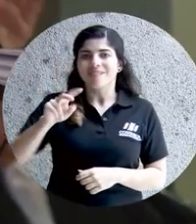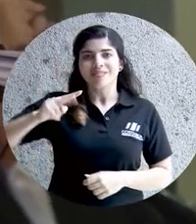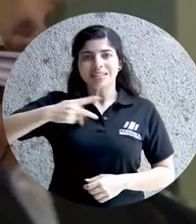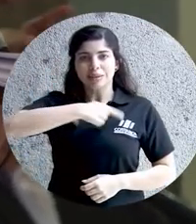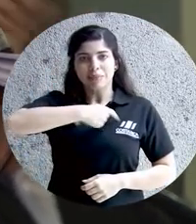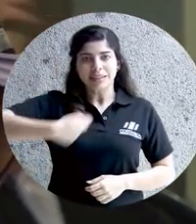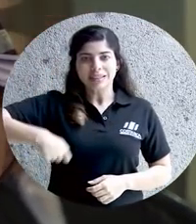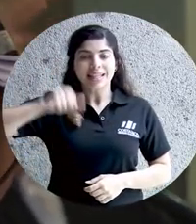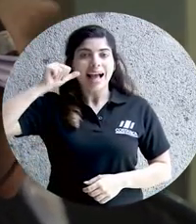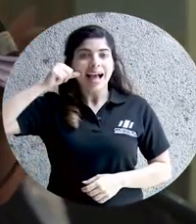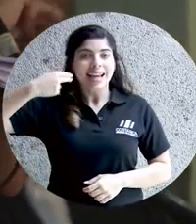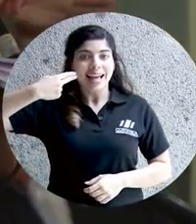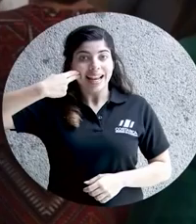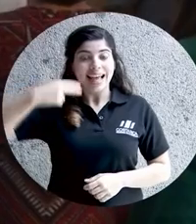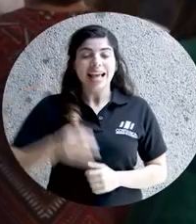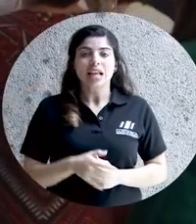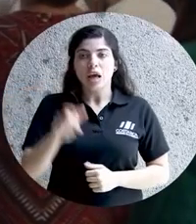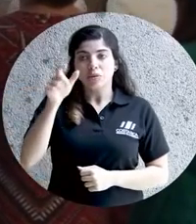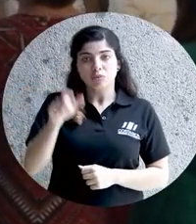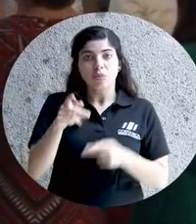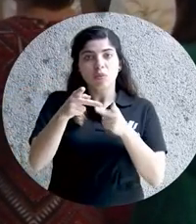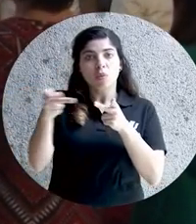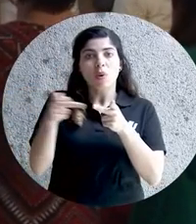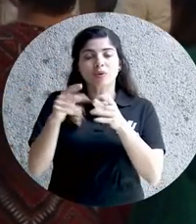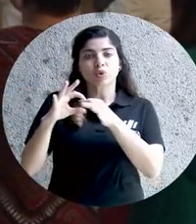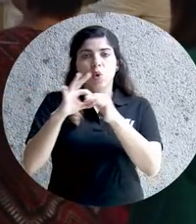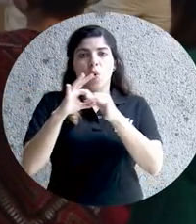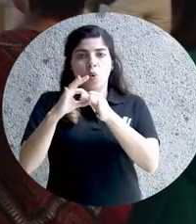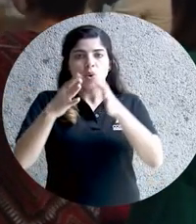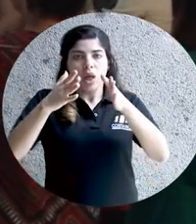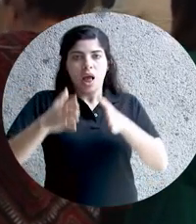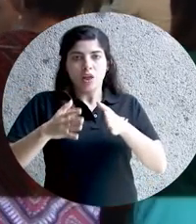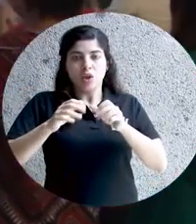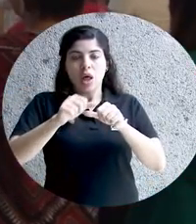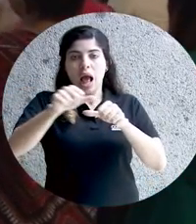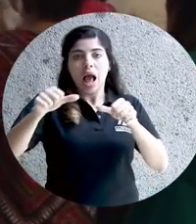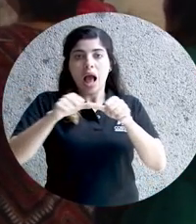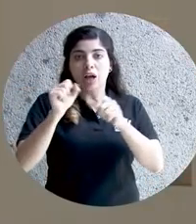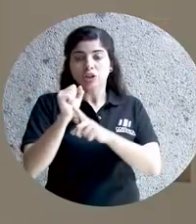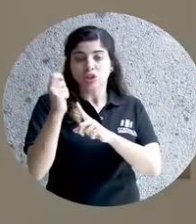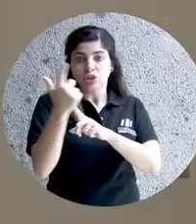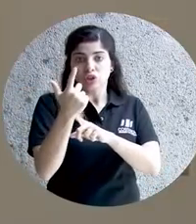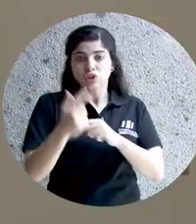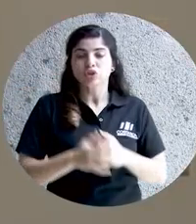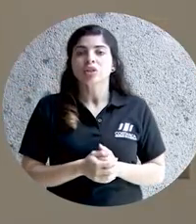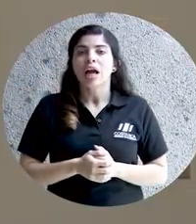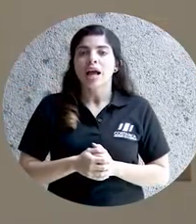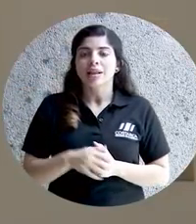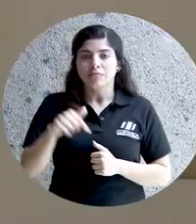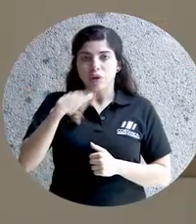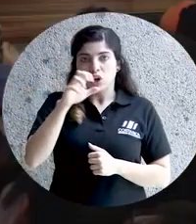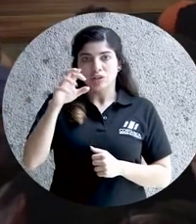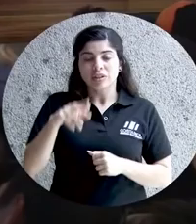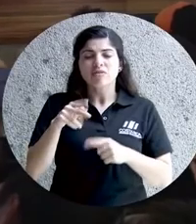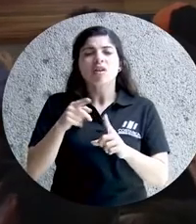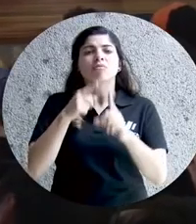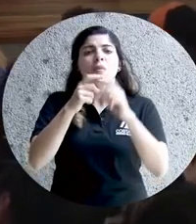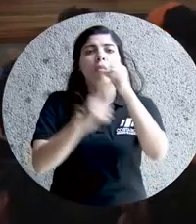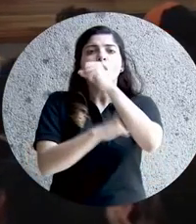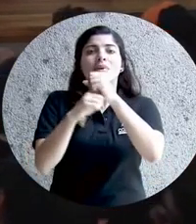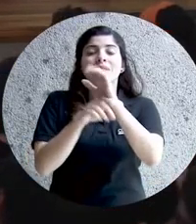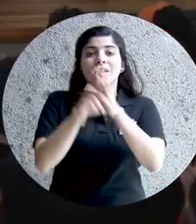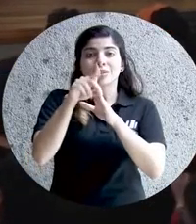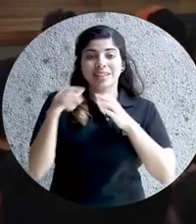vicepresidenta Ana Elena Chacón, en su condición de coordinadora del sector social del gobierno y de la estrategia Puente al